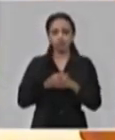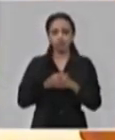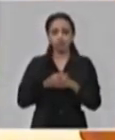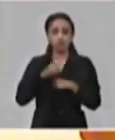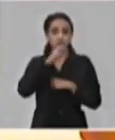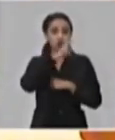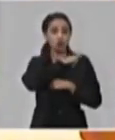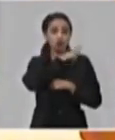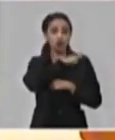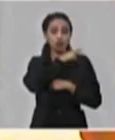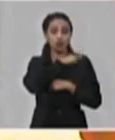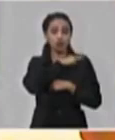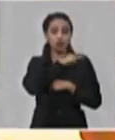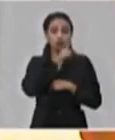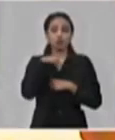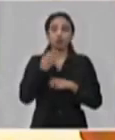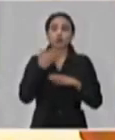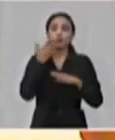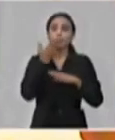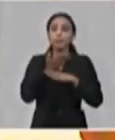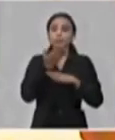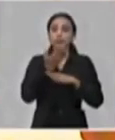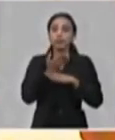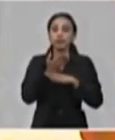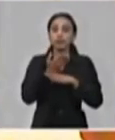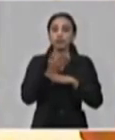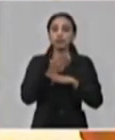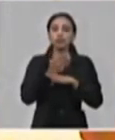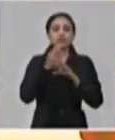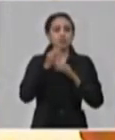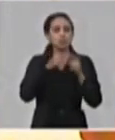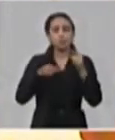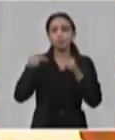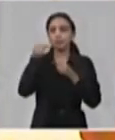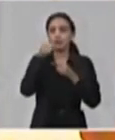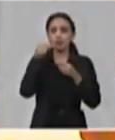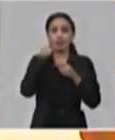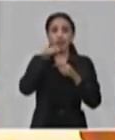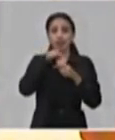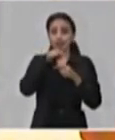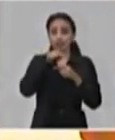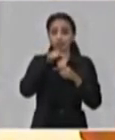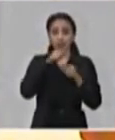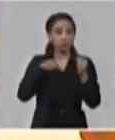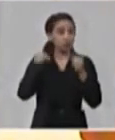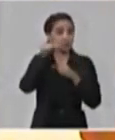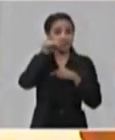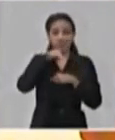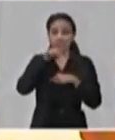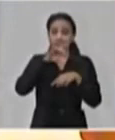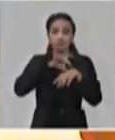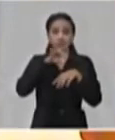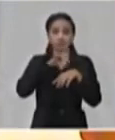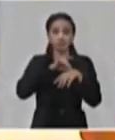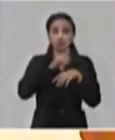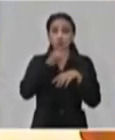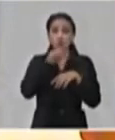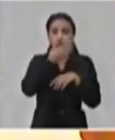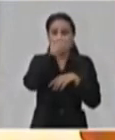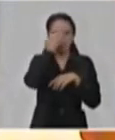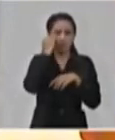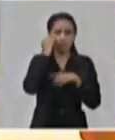dirigentes les hemos pedido dar total prioridad a esta batalla, sin olvidar otras